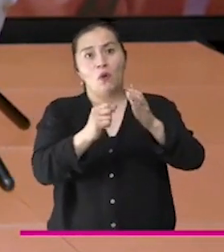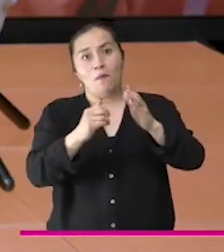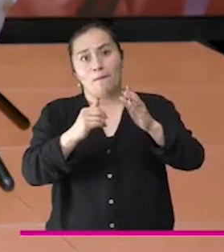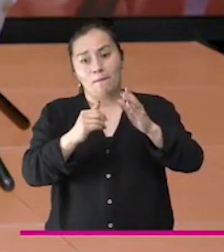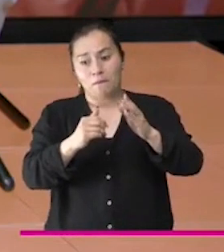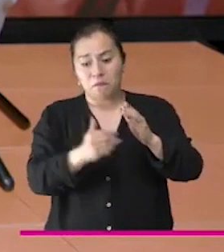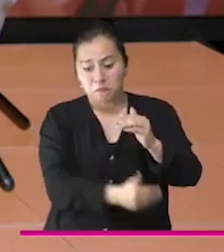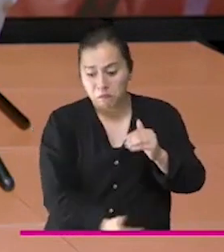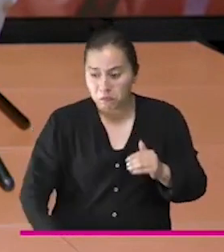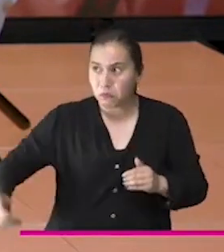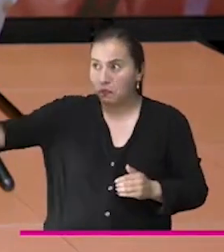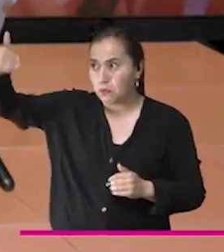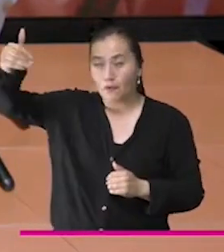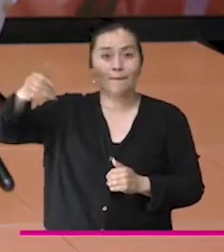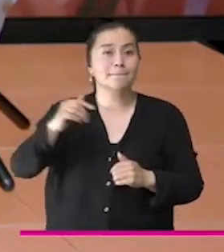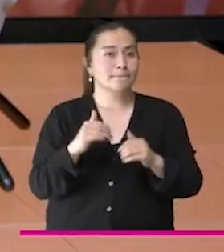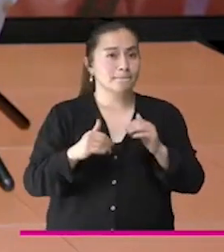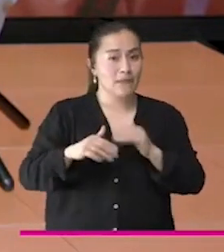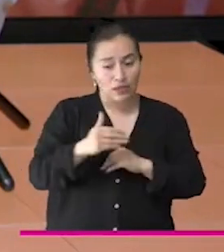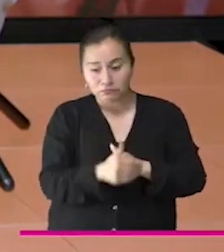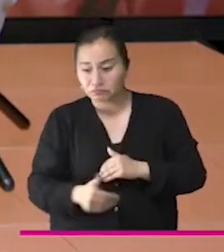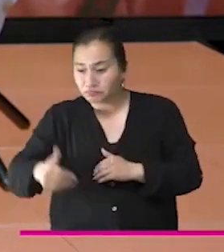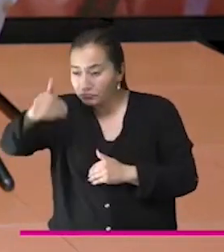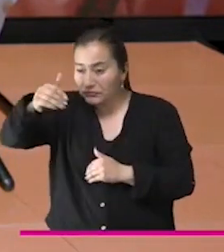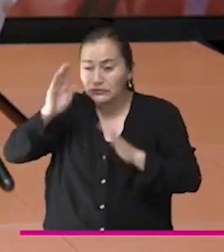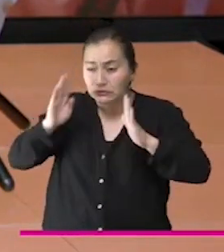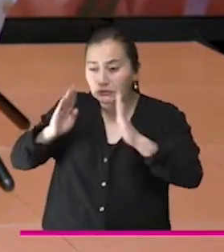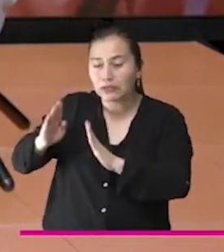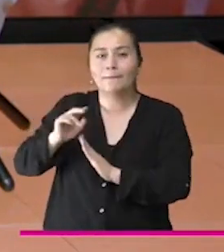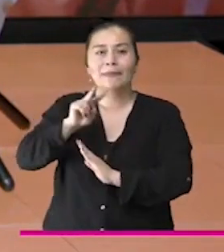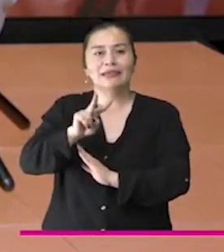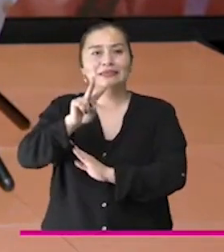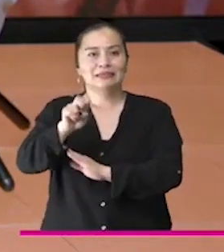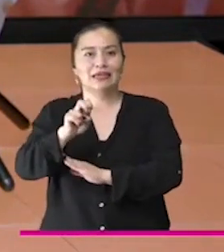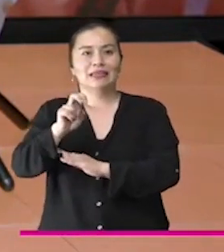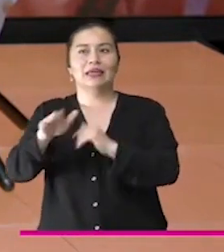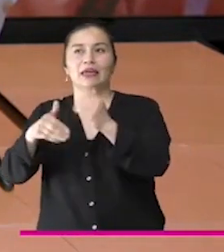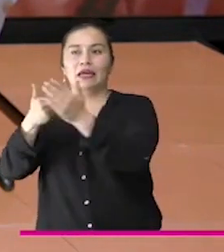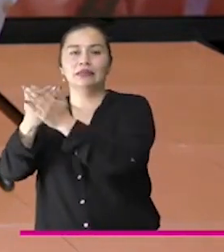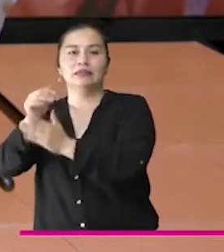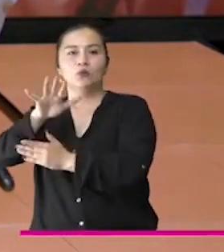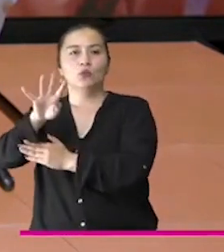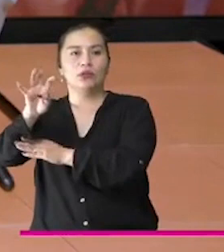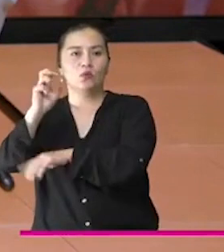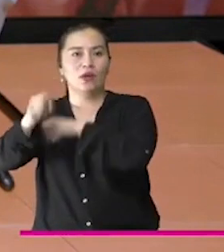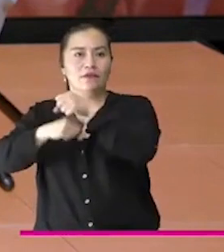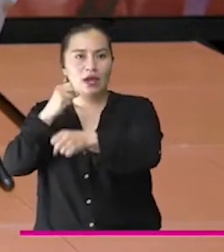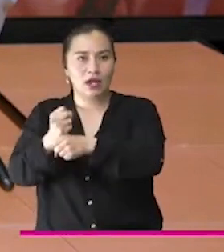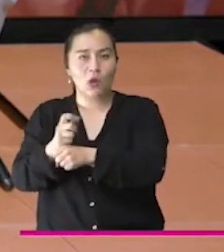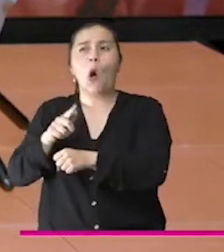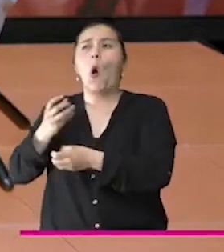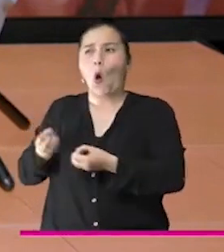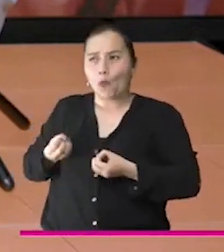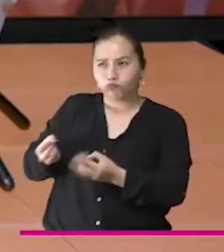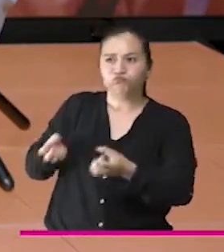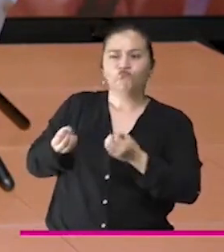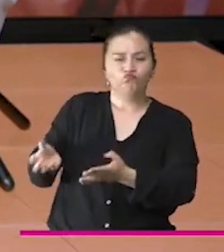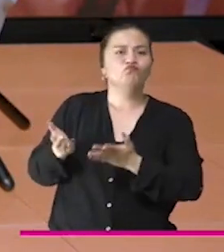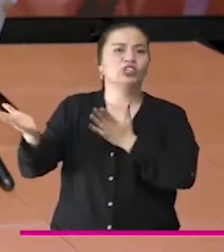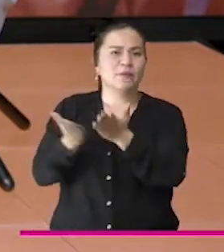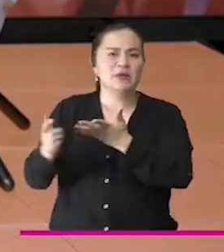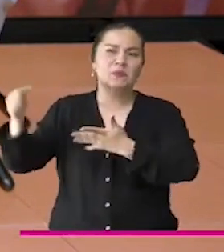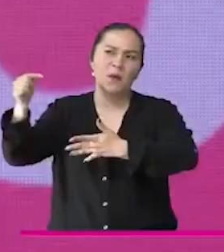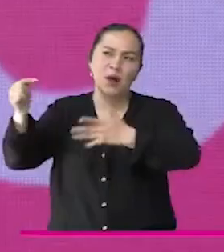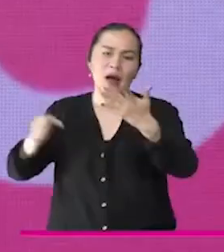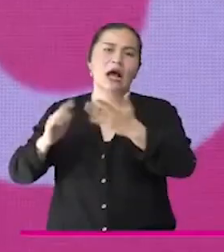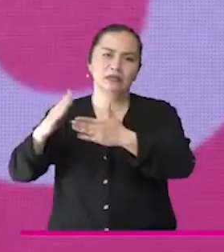atendemos es la población que está entre los 27 y los 59 años y allí tenemos una gran cantidad de servicios muy importantes que destacaremos más